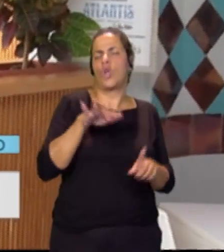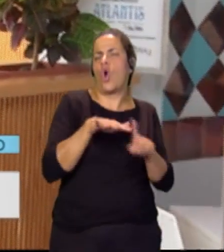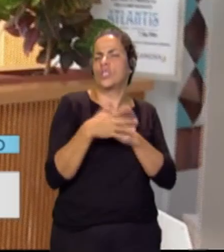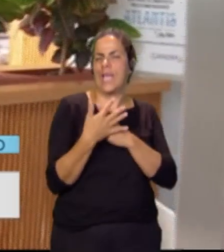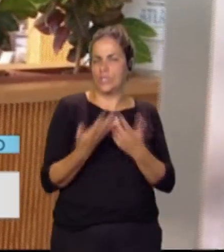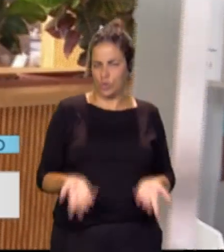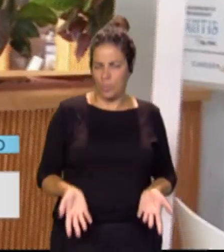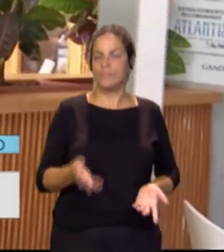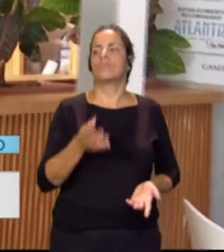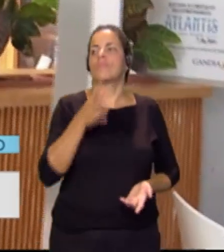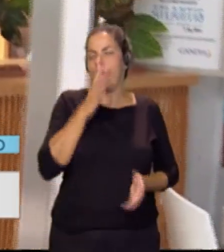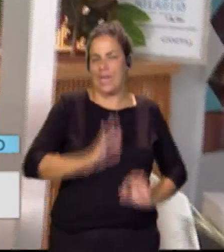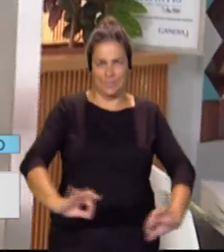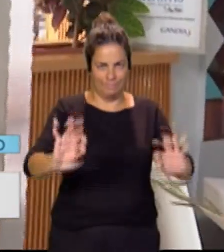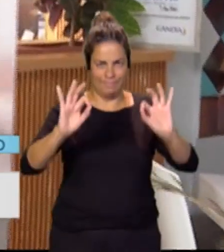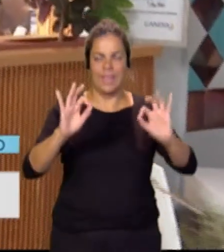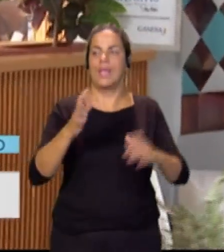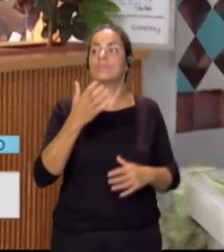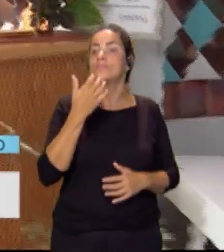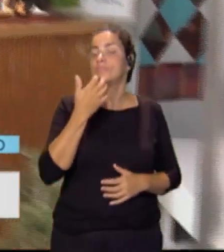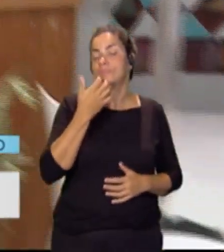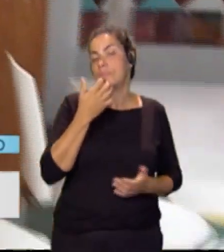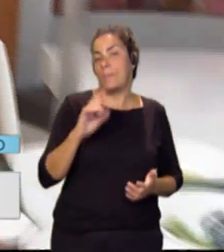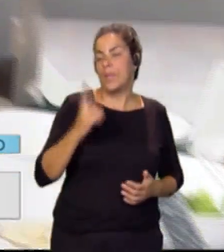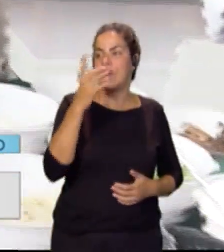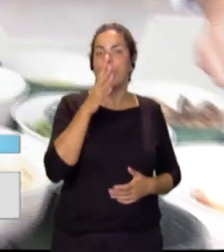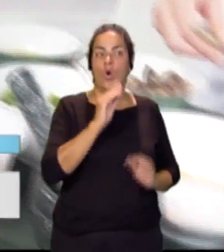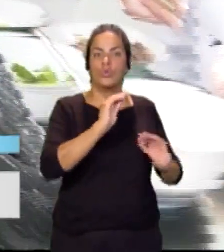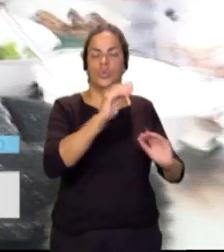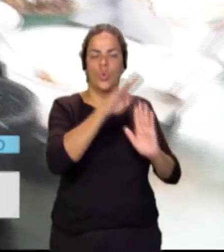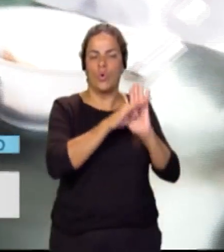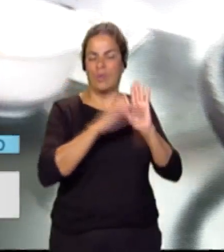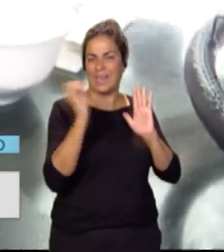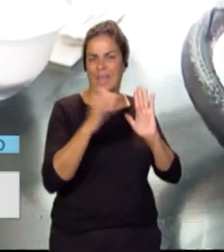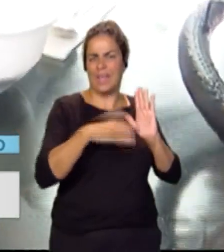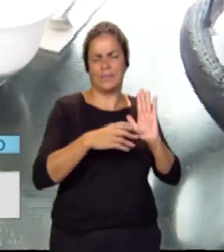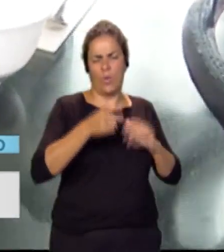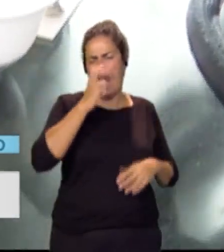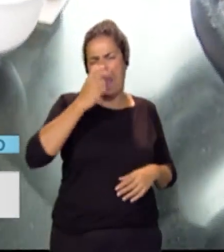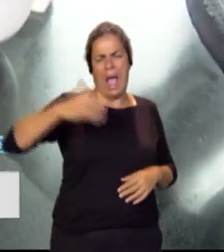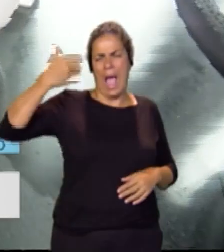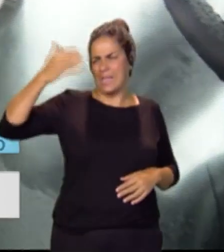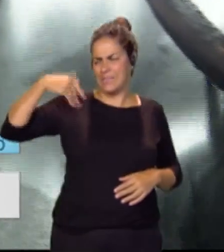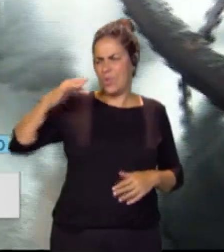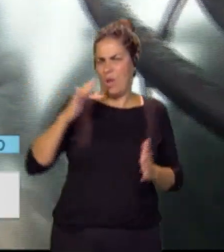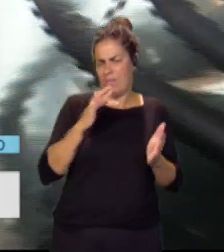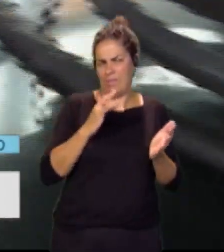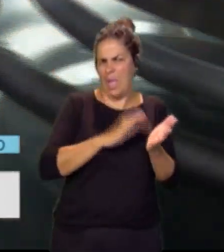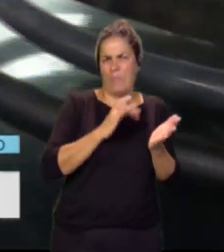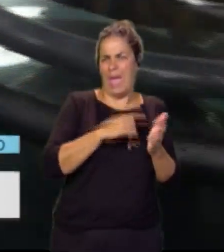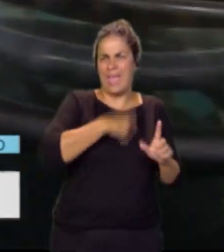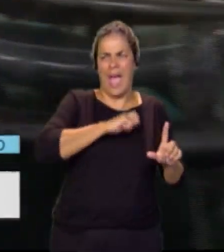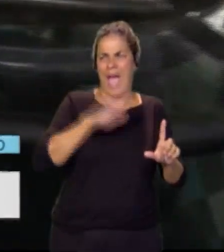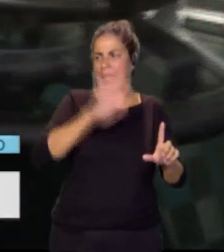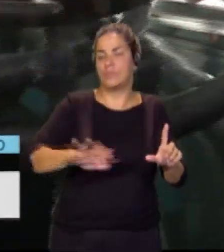porque es bastante especial. Primero porque sigue la receta más antigua de paella que se conoce en España, básicamente la